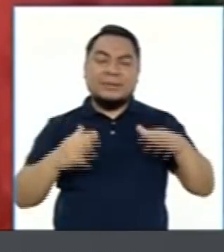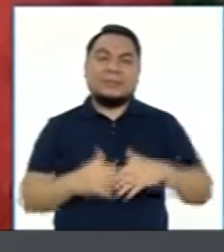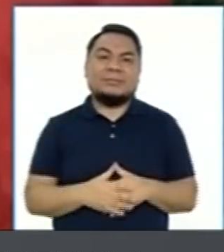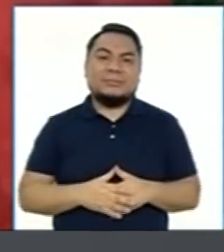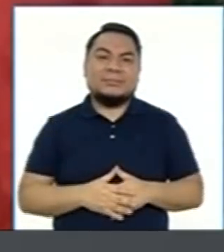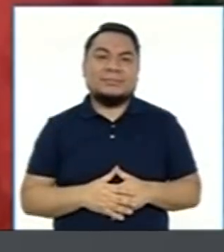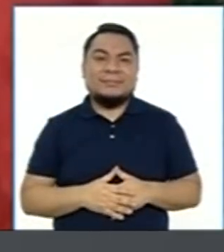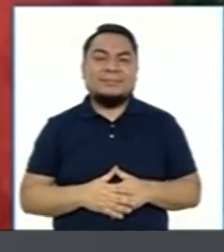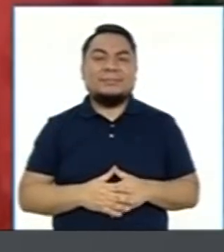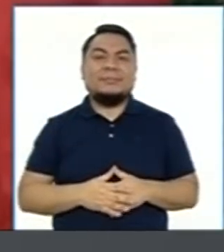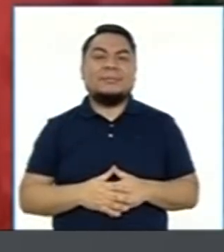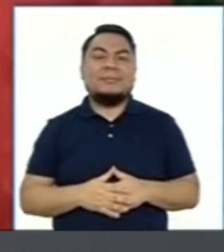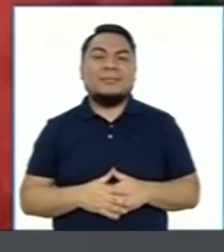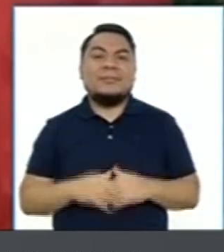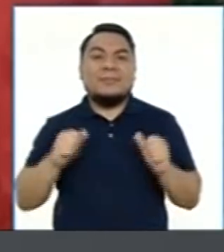está